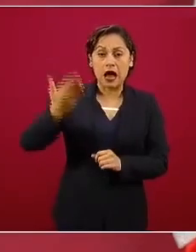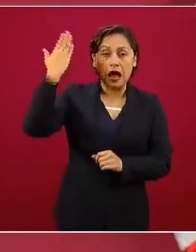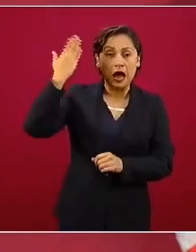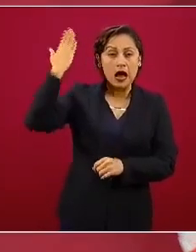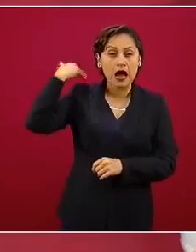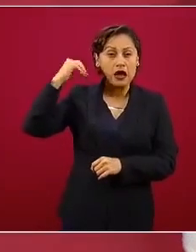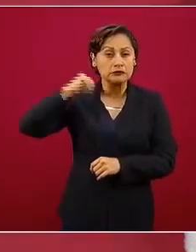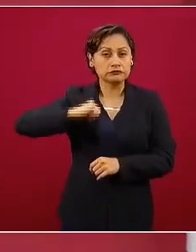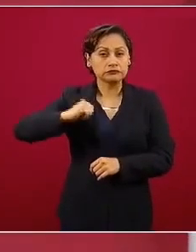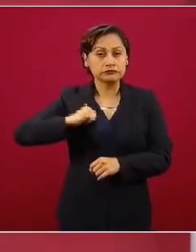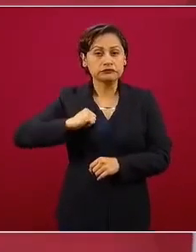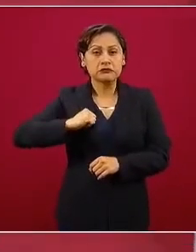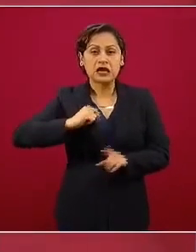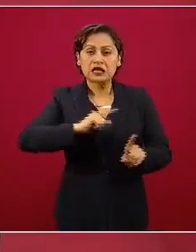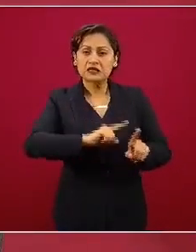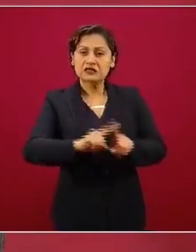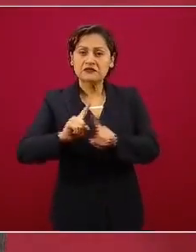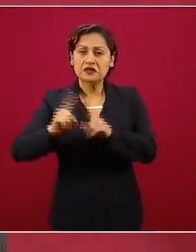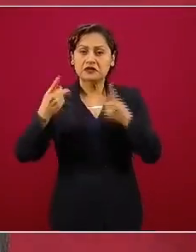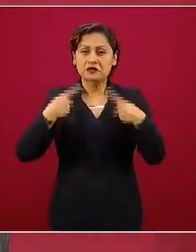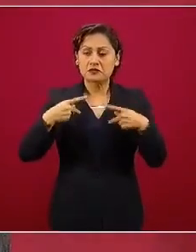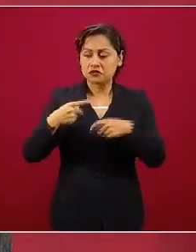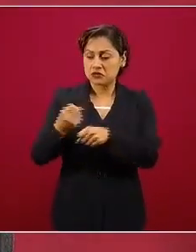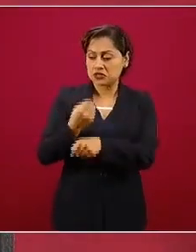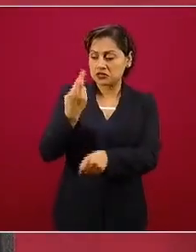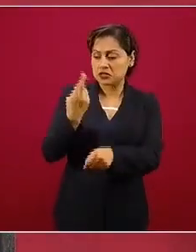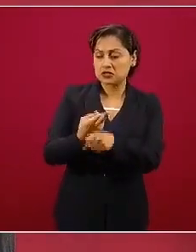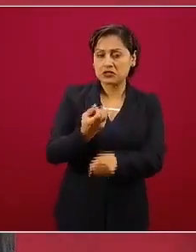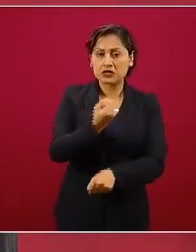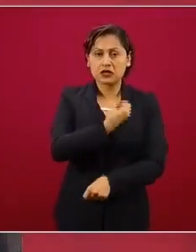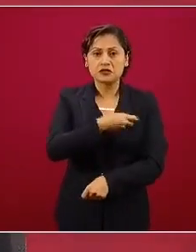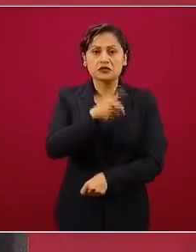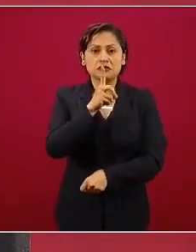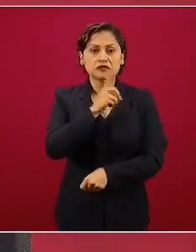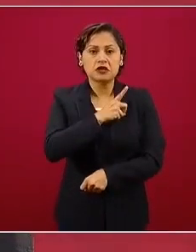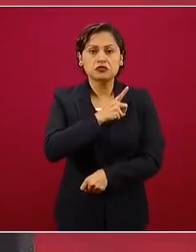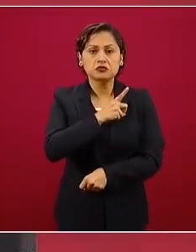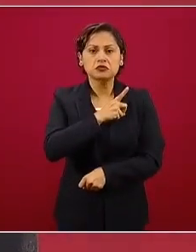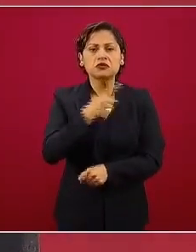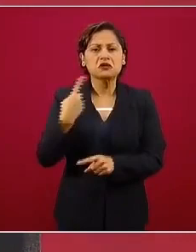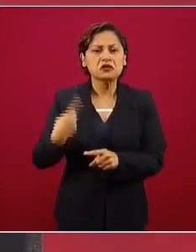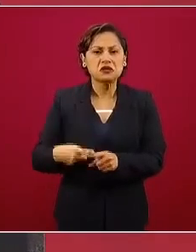economistas, abogados.